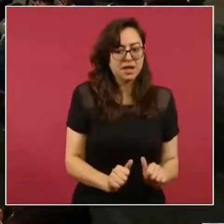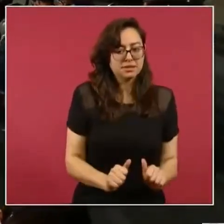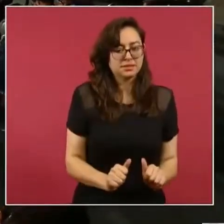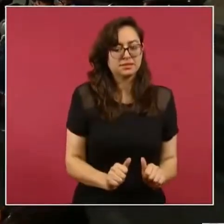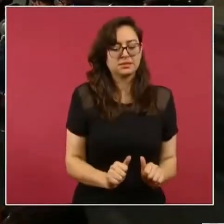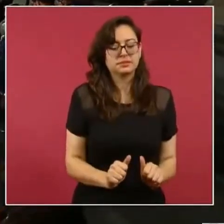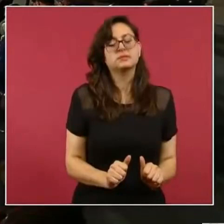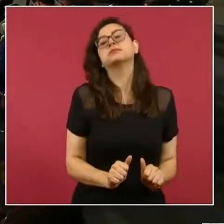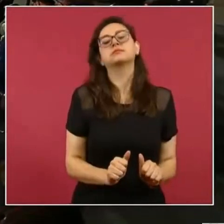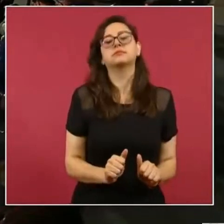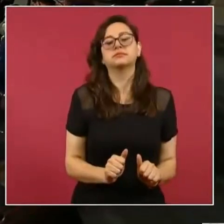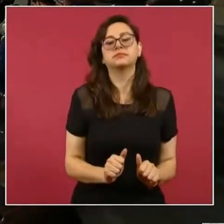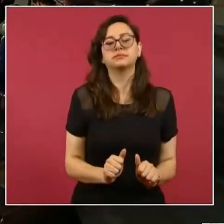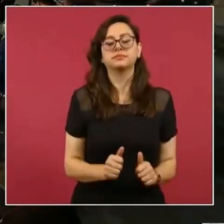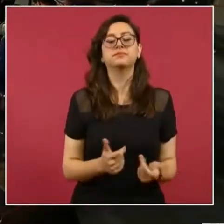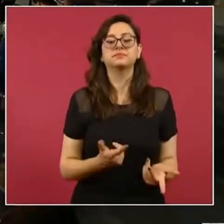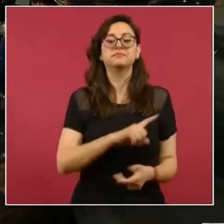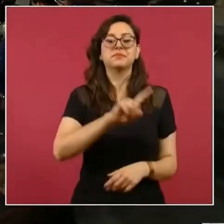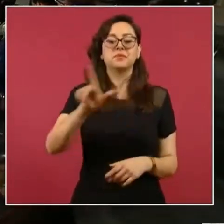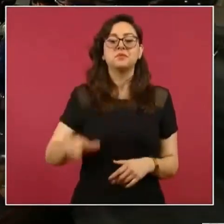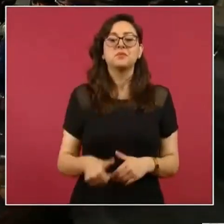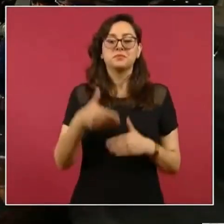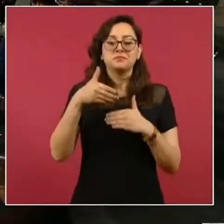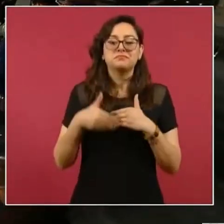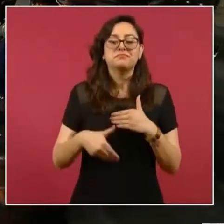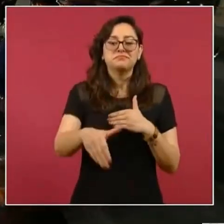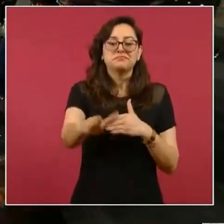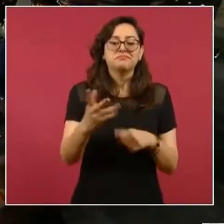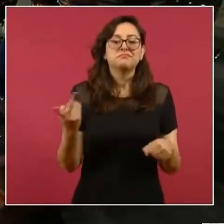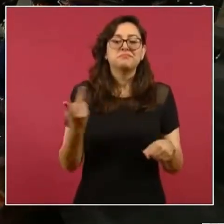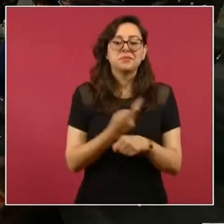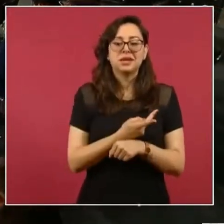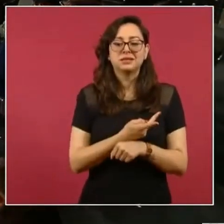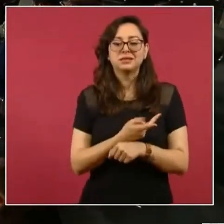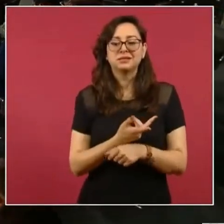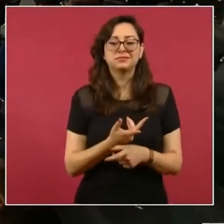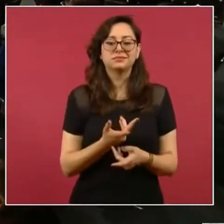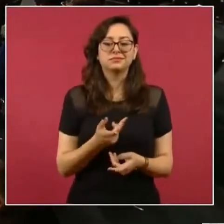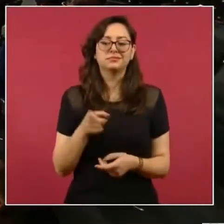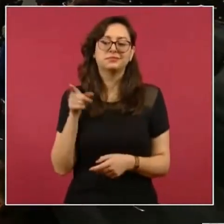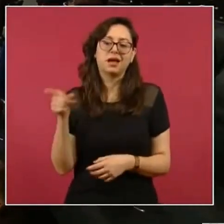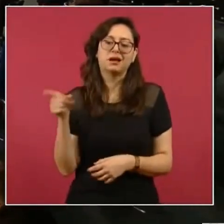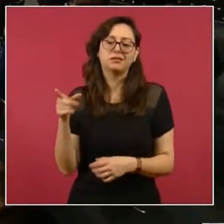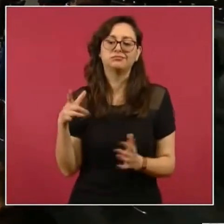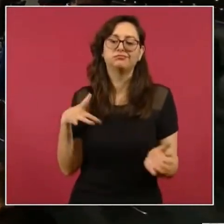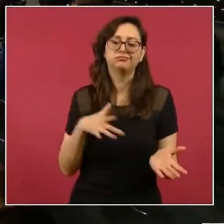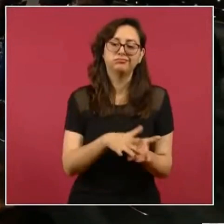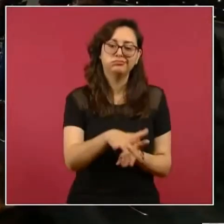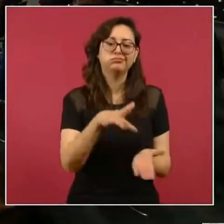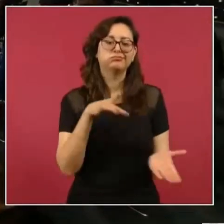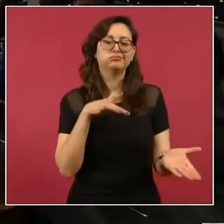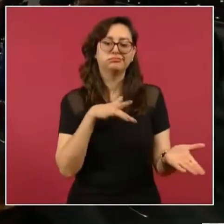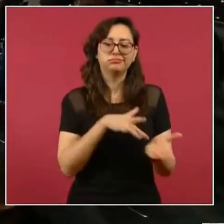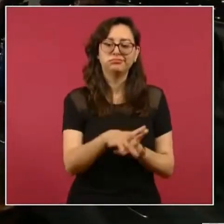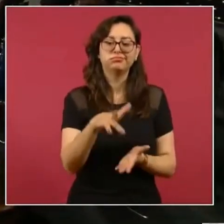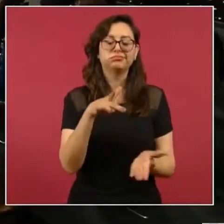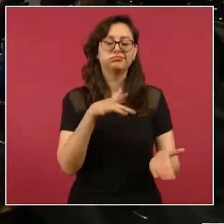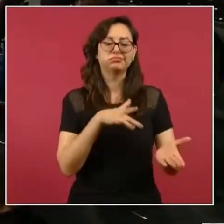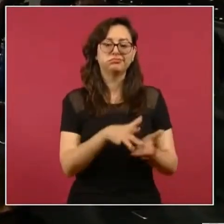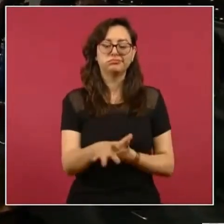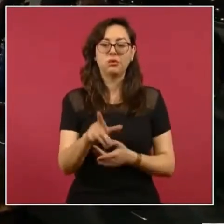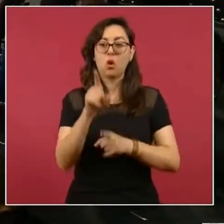Claro, ya a partir de ahí se empezó a desviar la revolución.